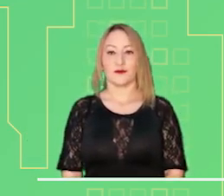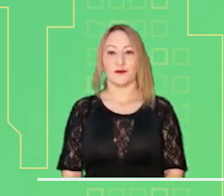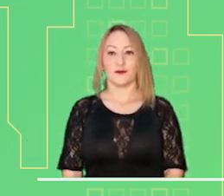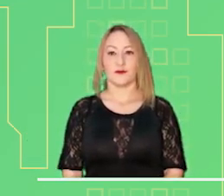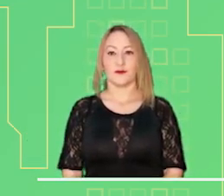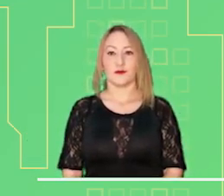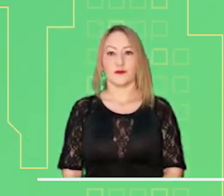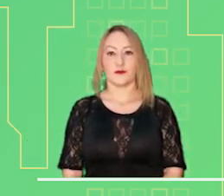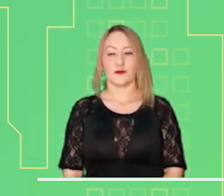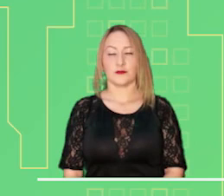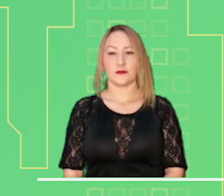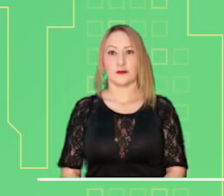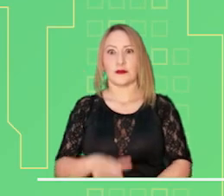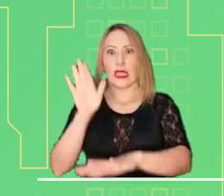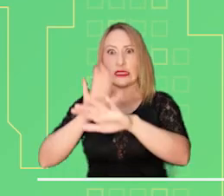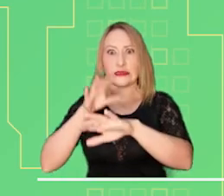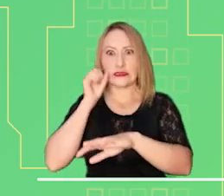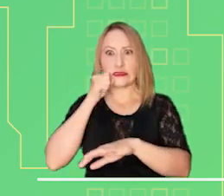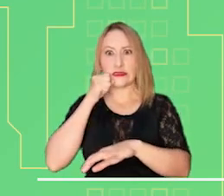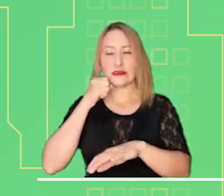Casanare, Caldas y Antioquia.